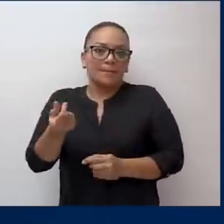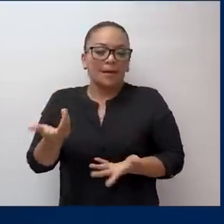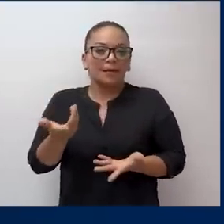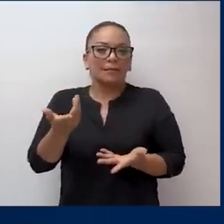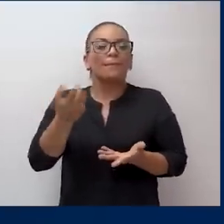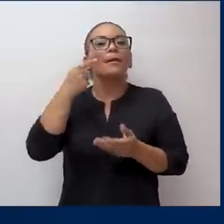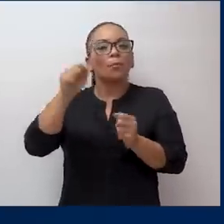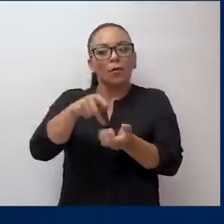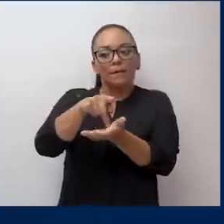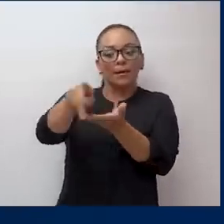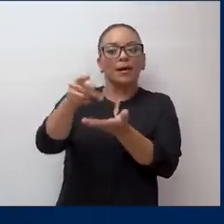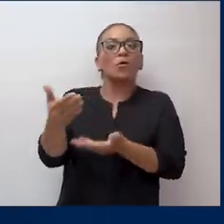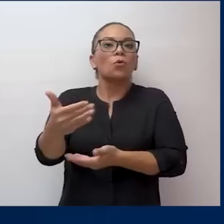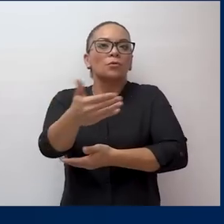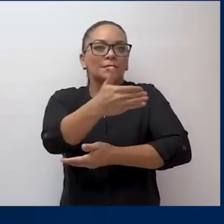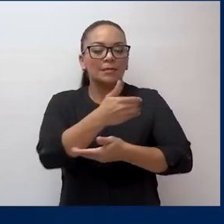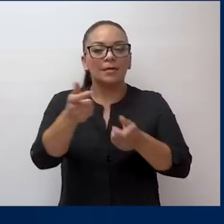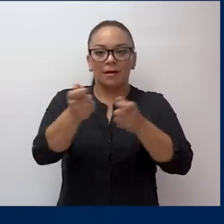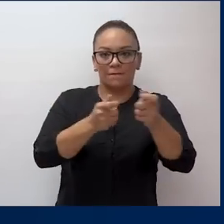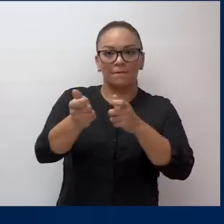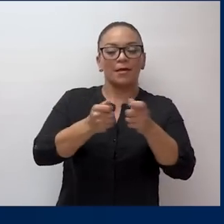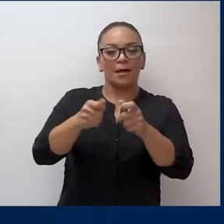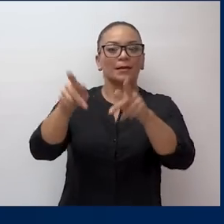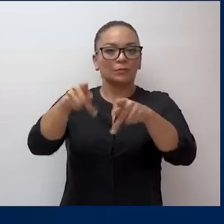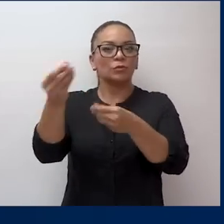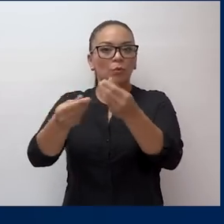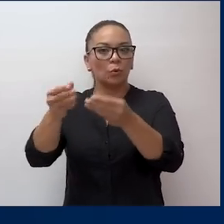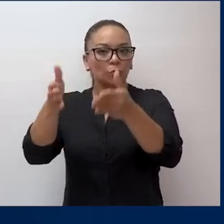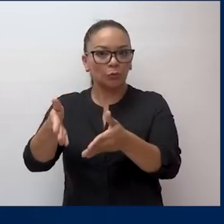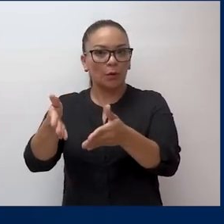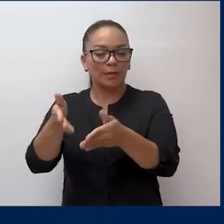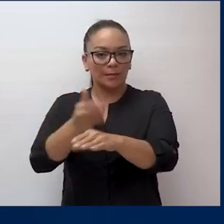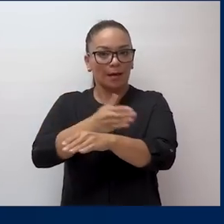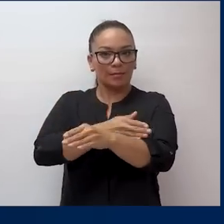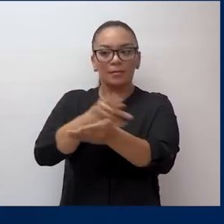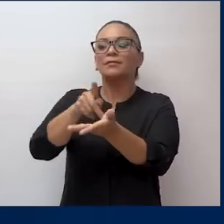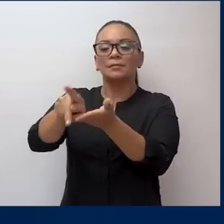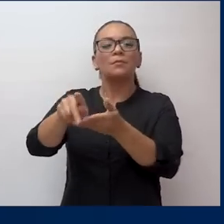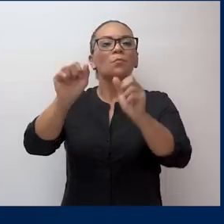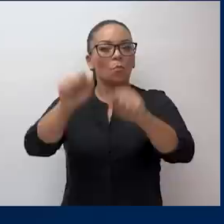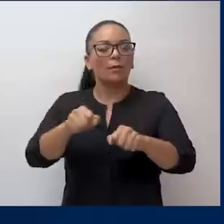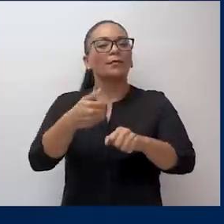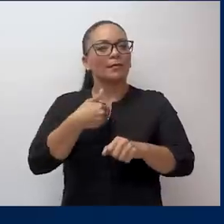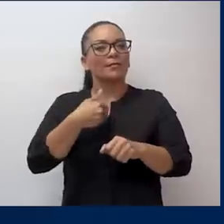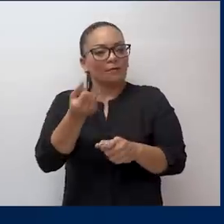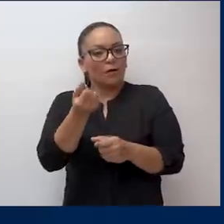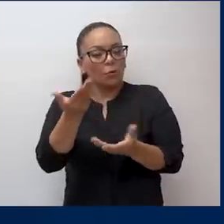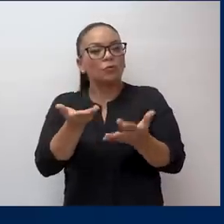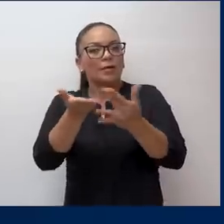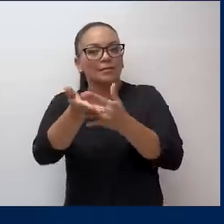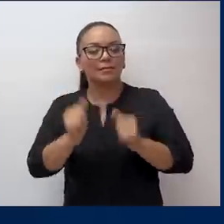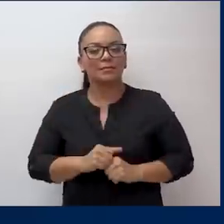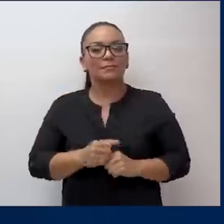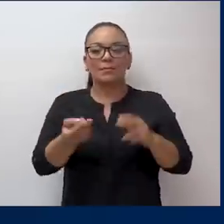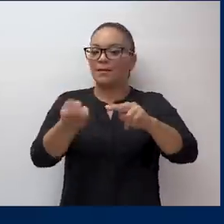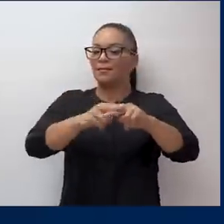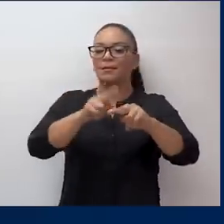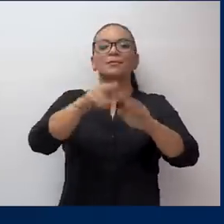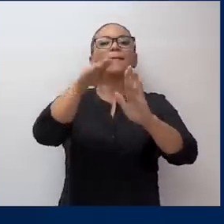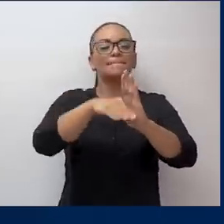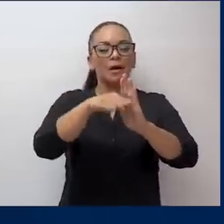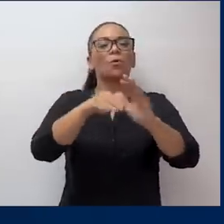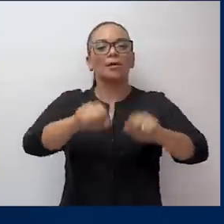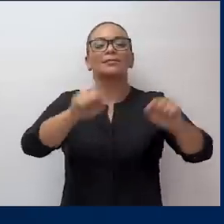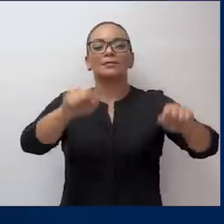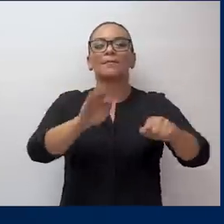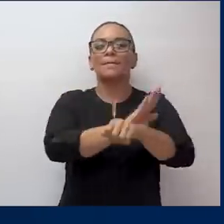dinero para adelantarle la cosecha de café a sus productores van a poder acceder a recursos a muy cómodas tasas